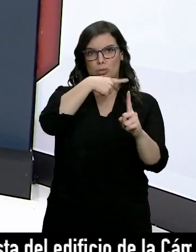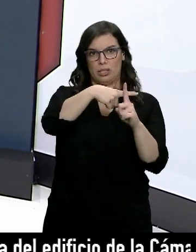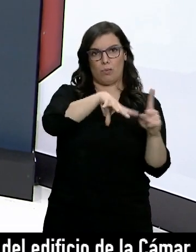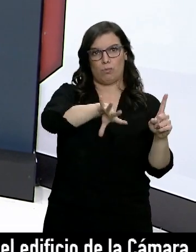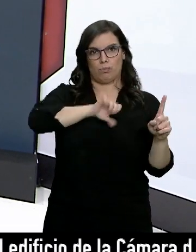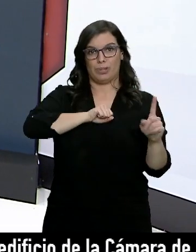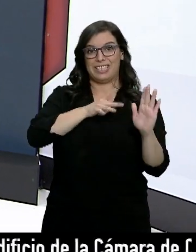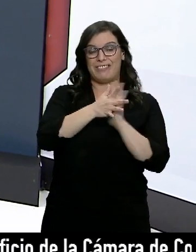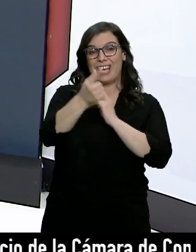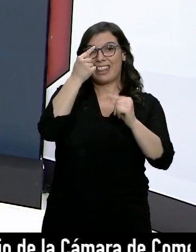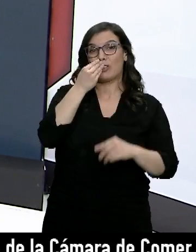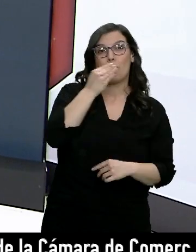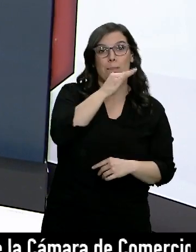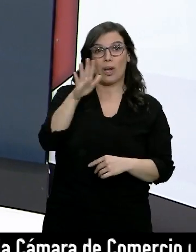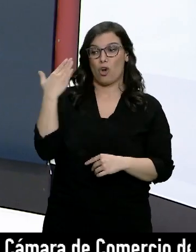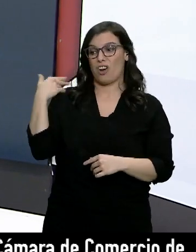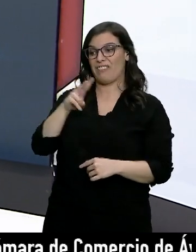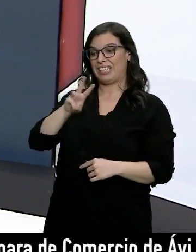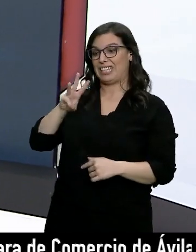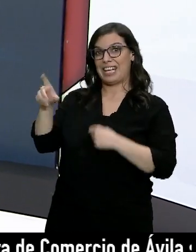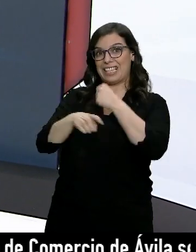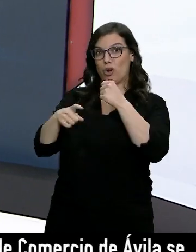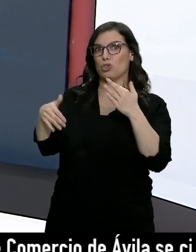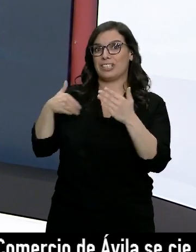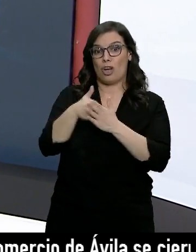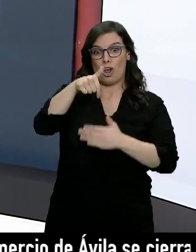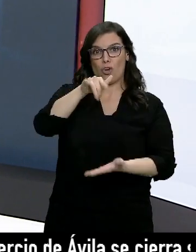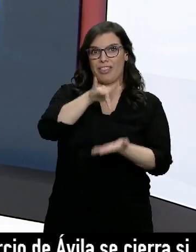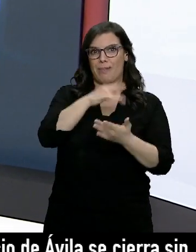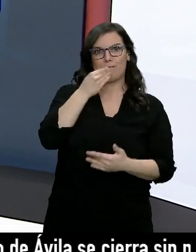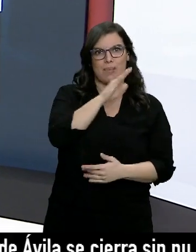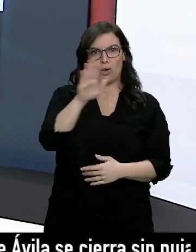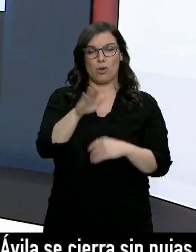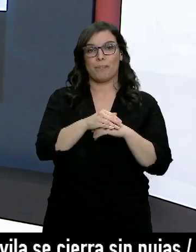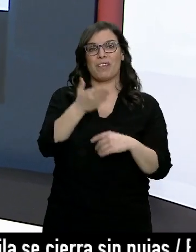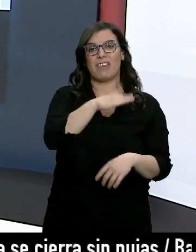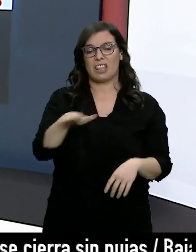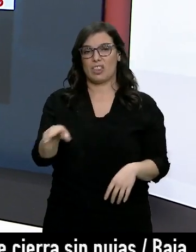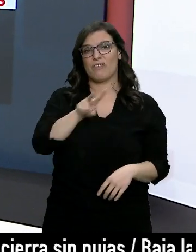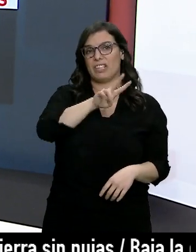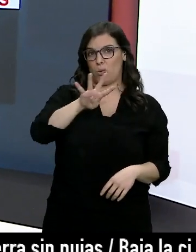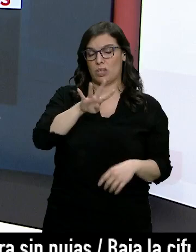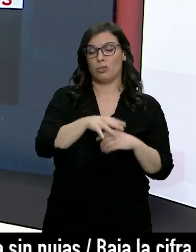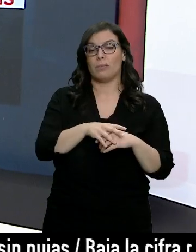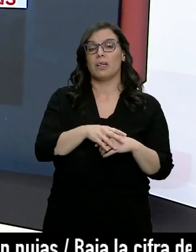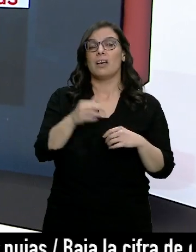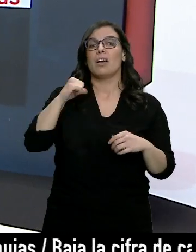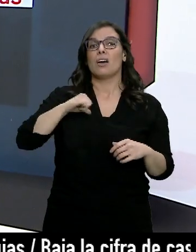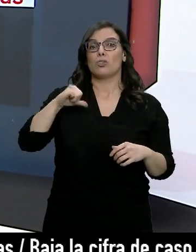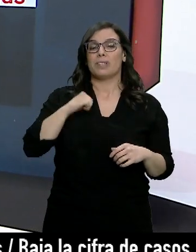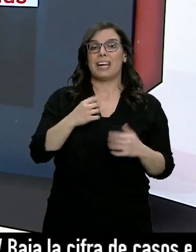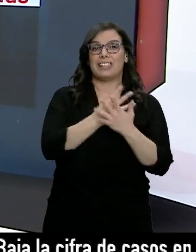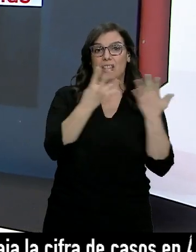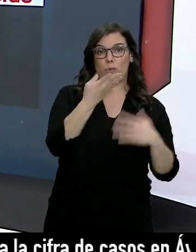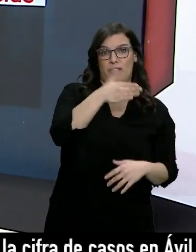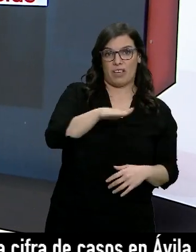Es el mejor dato desde el 23 de agosto. Los fallecidos ascienden hasta los 24, de ellos 19 se han producido en hospitales y